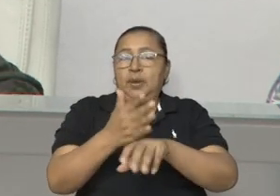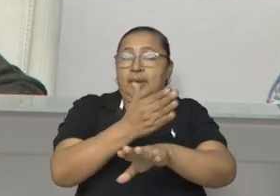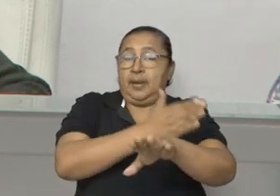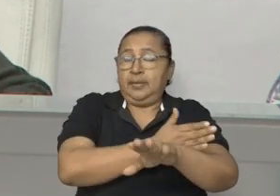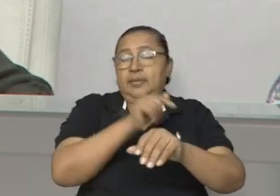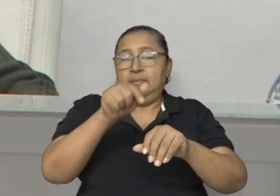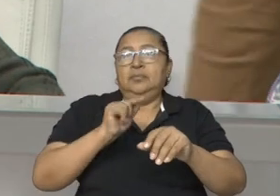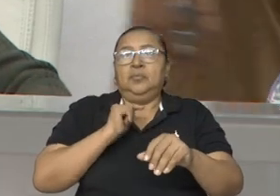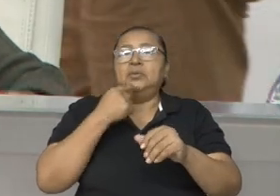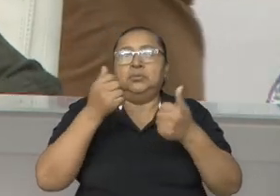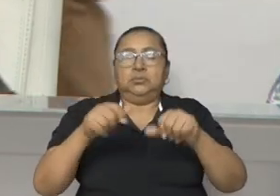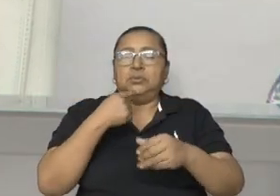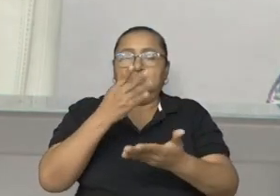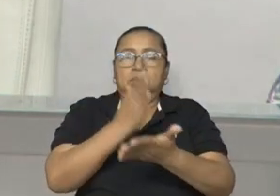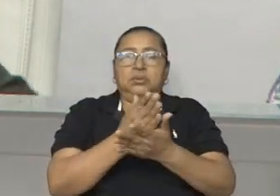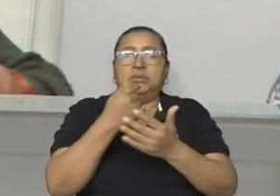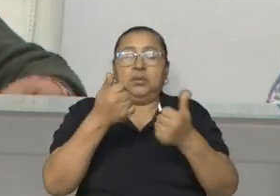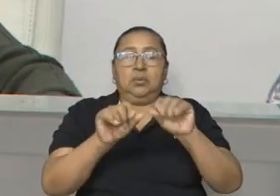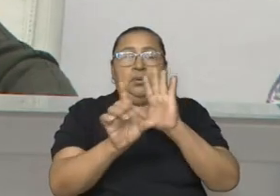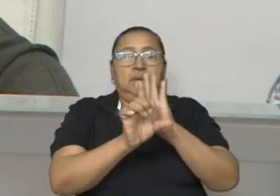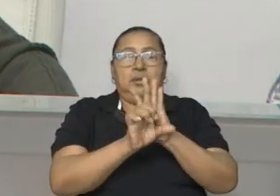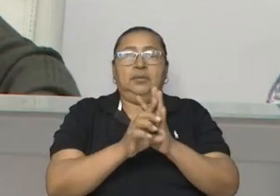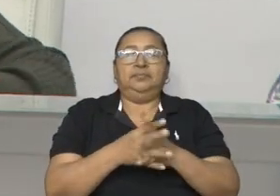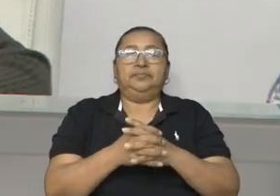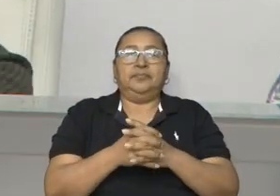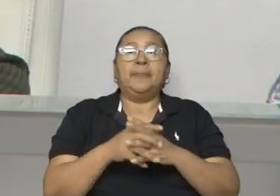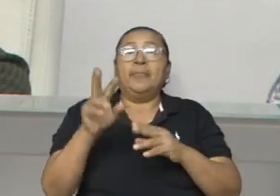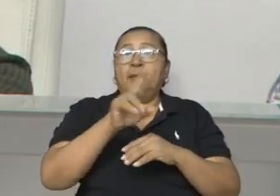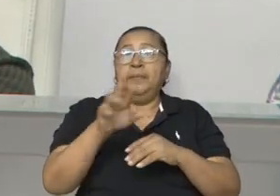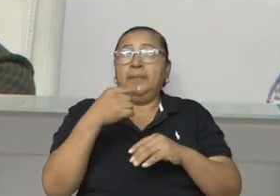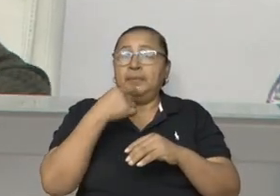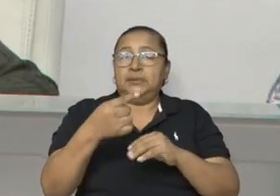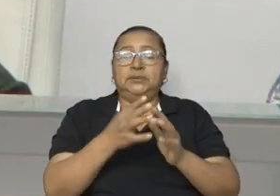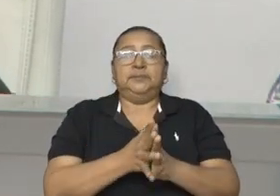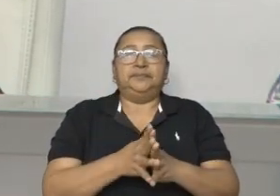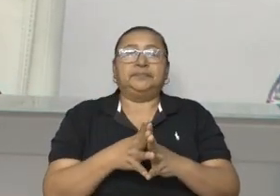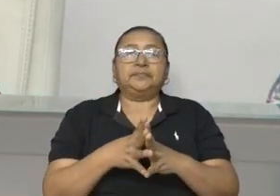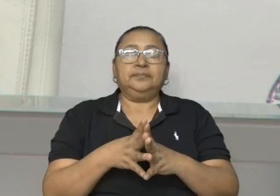anteblación, lo cual está establecido en la ley. La misma dice así,